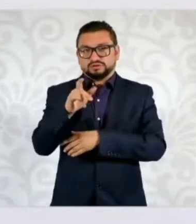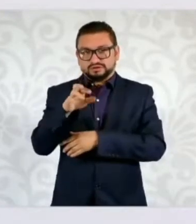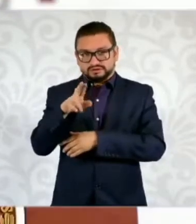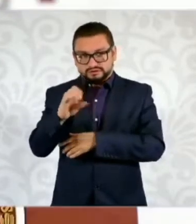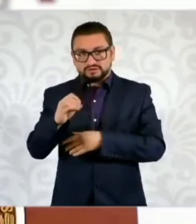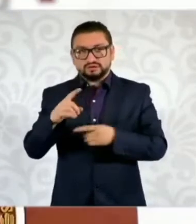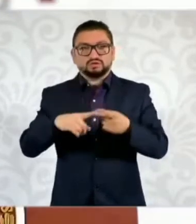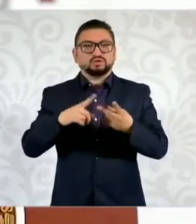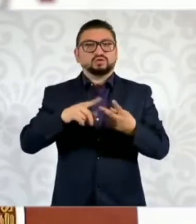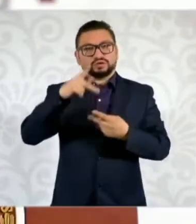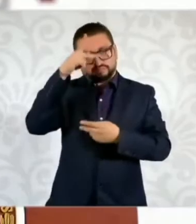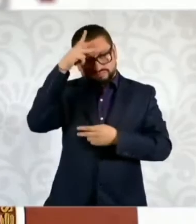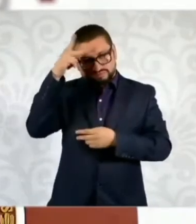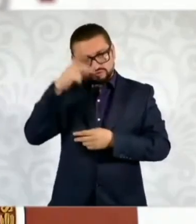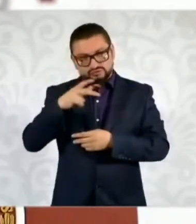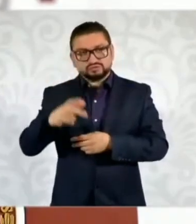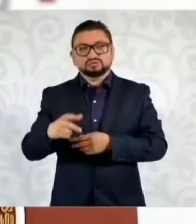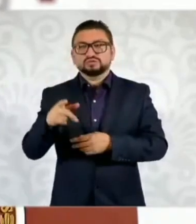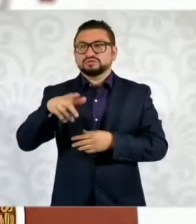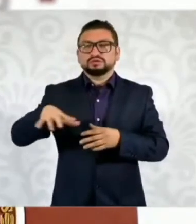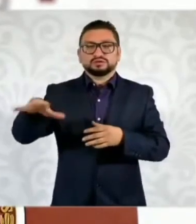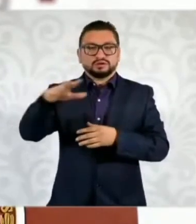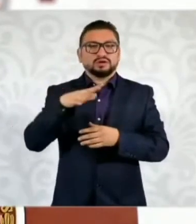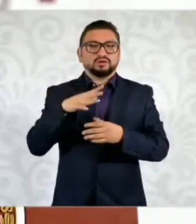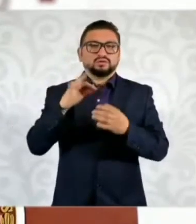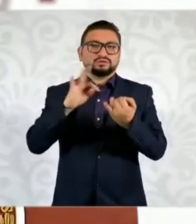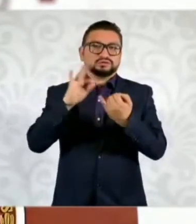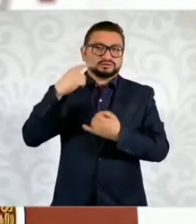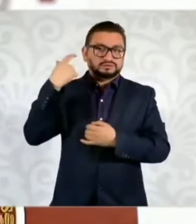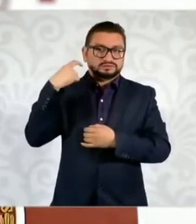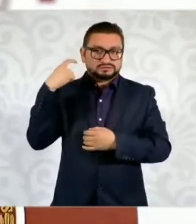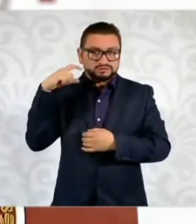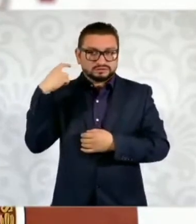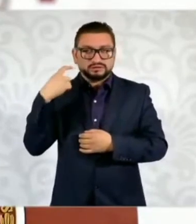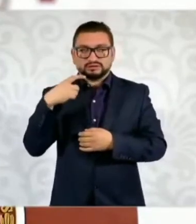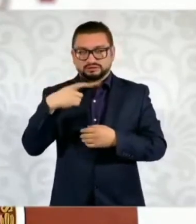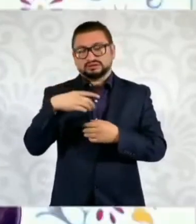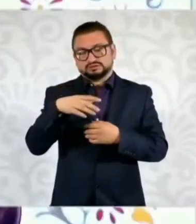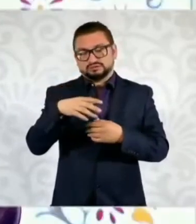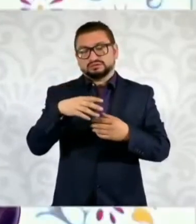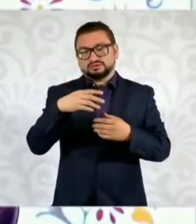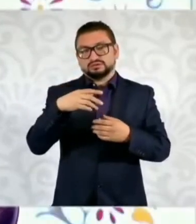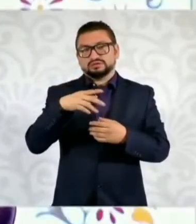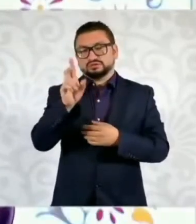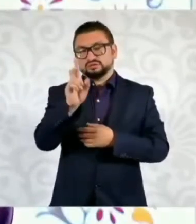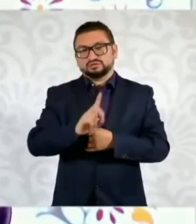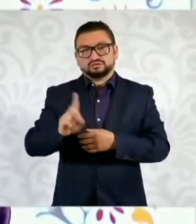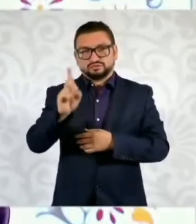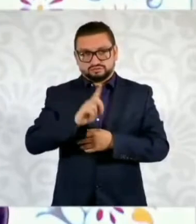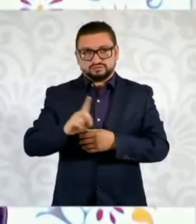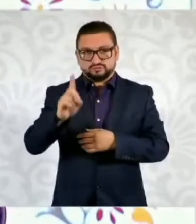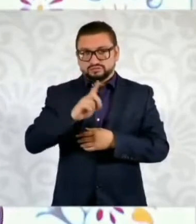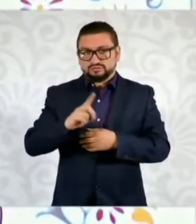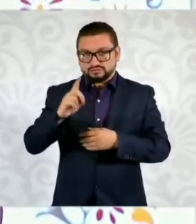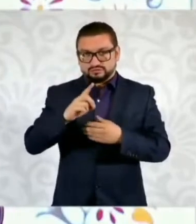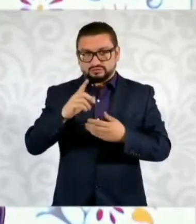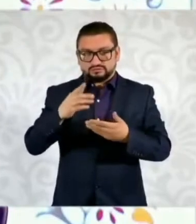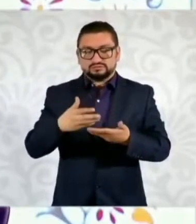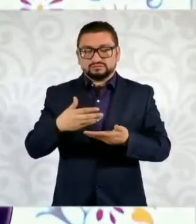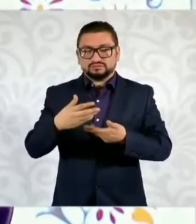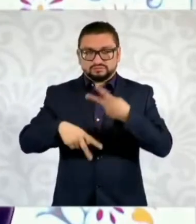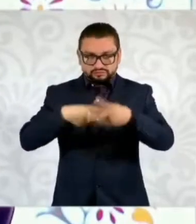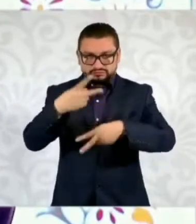Pachuca o el tren a Querétaro, que el domingo lo vamos a ir a presentar